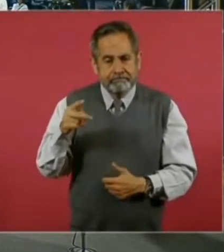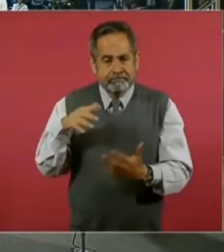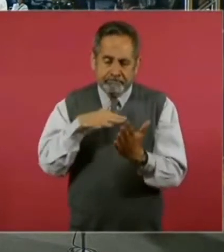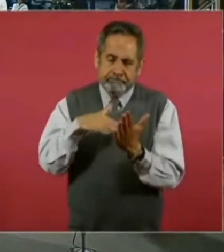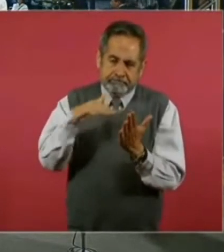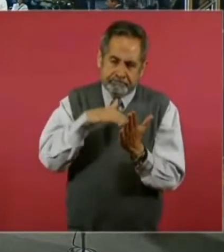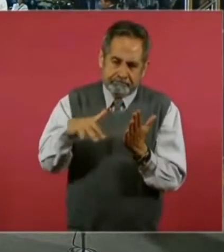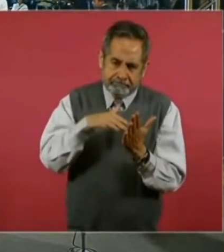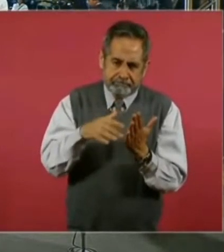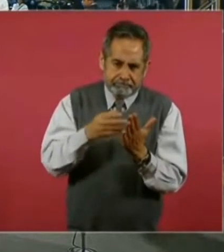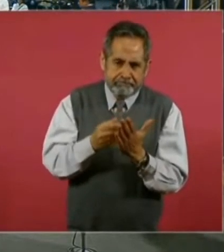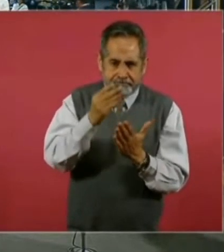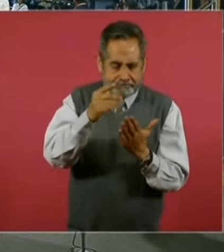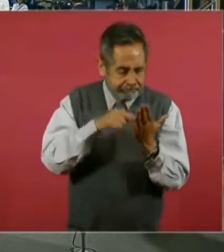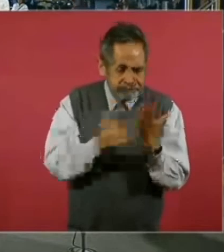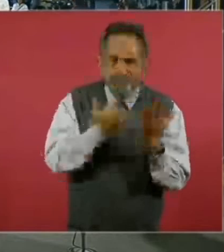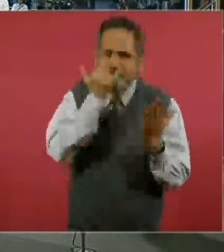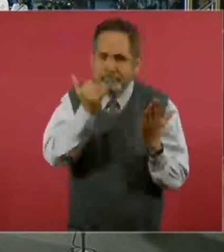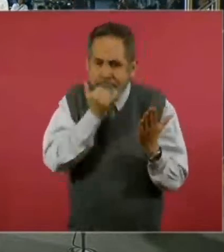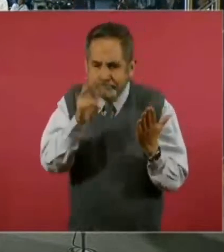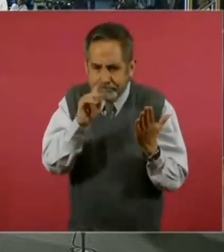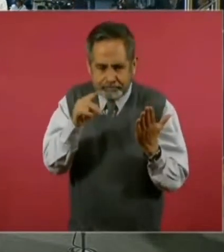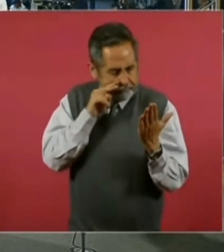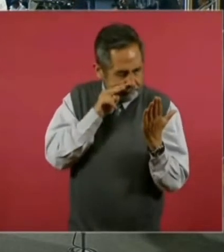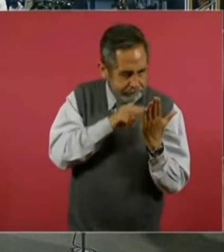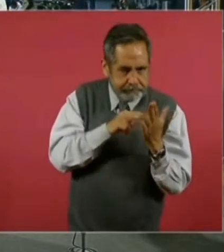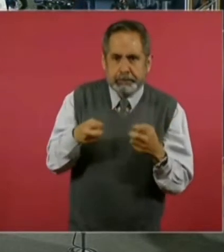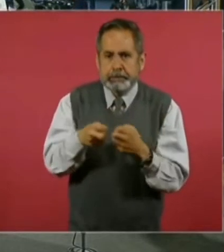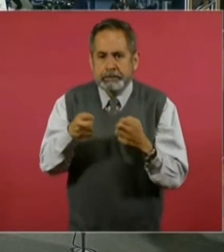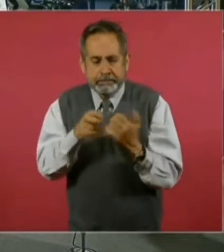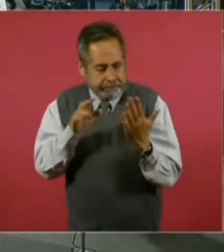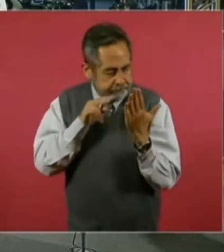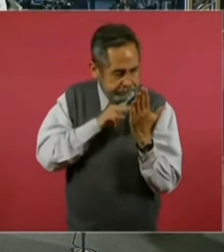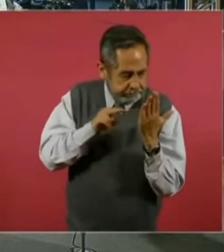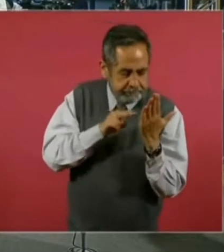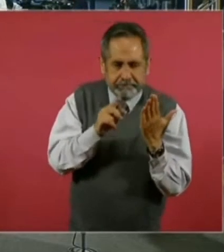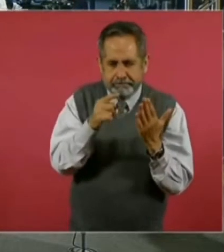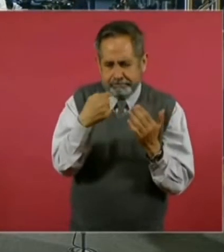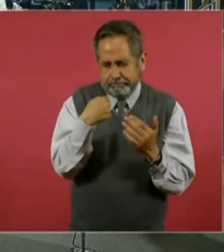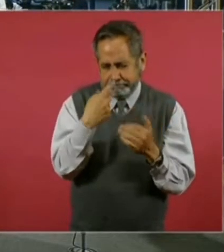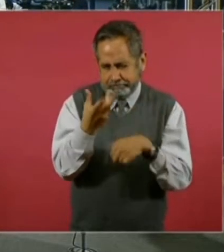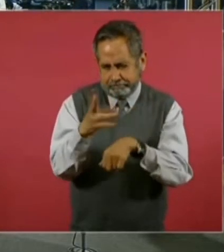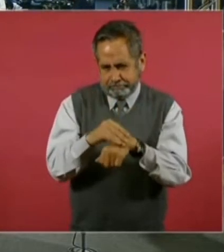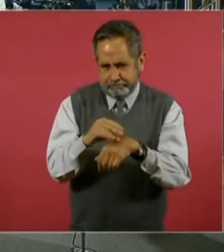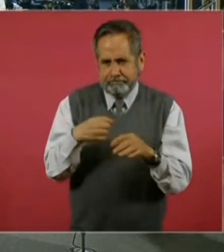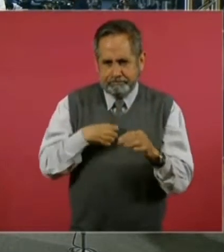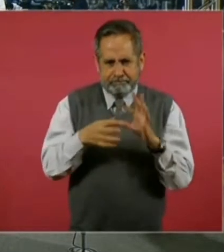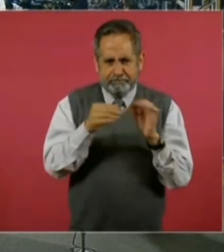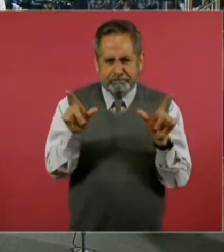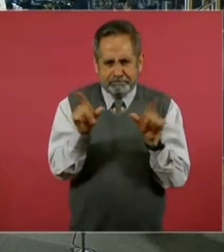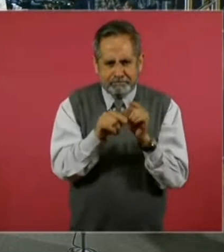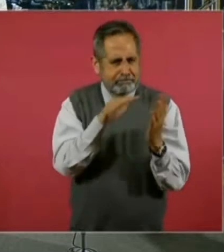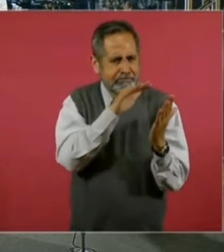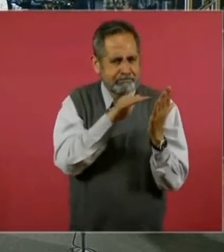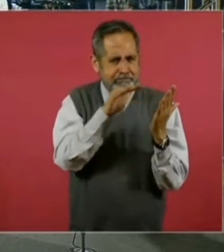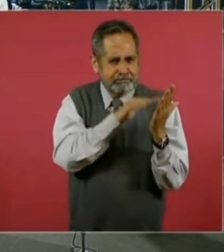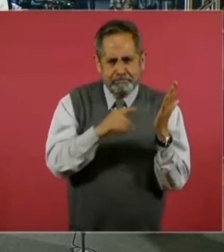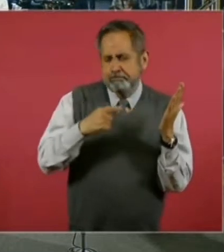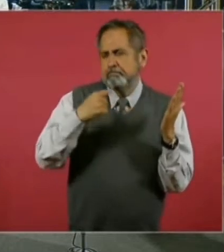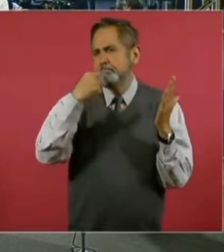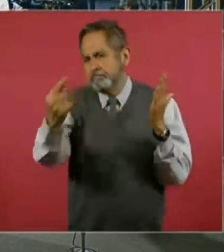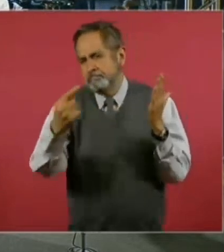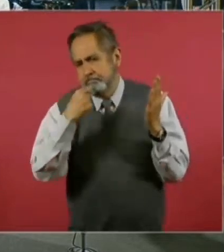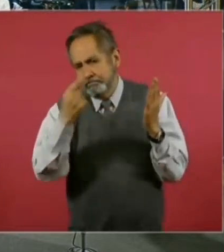lectura para no equivocarse o no caer en el nerviosismo, voy a leer un poquito de algunas cosas que le quiero